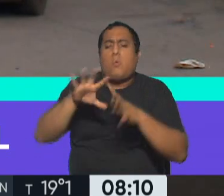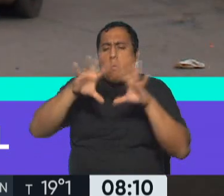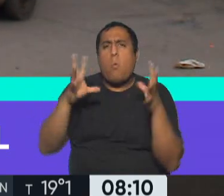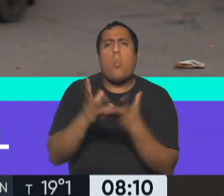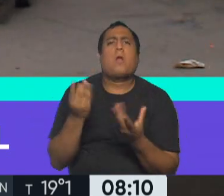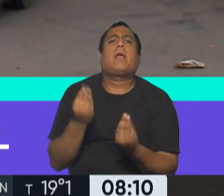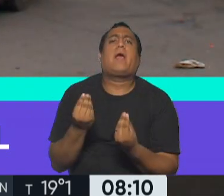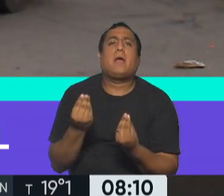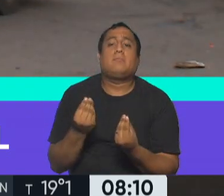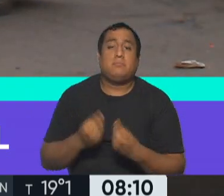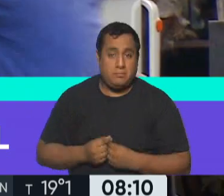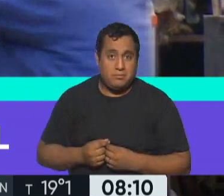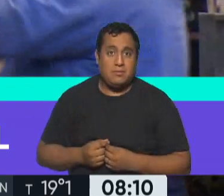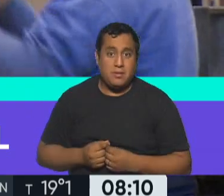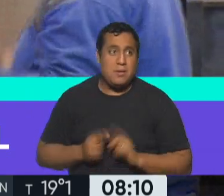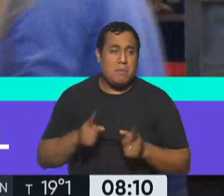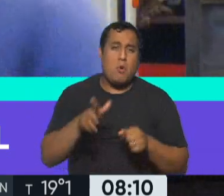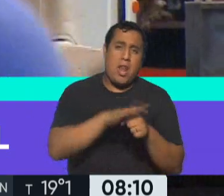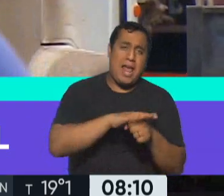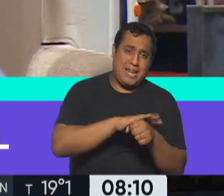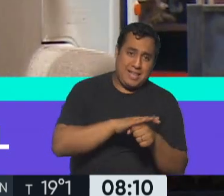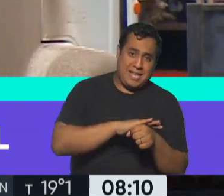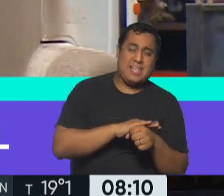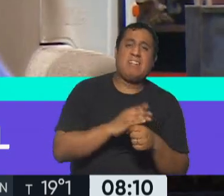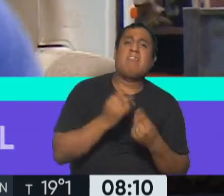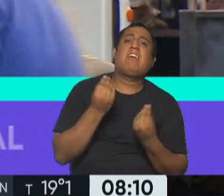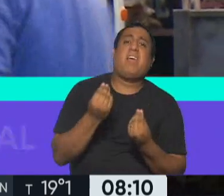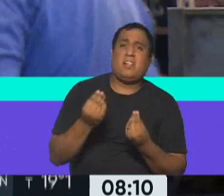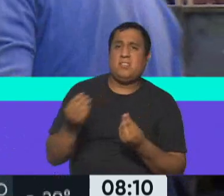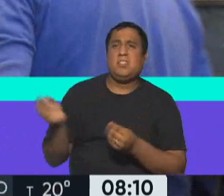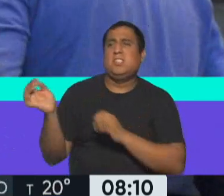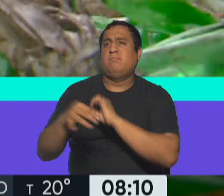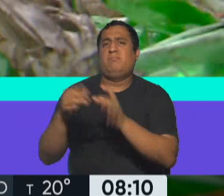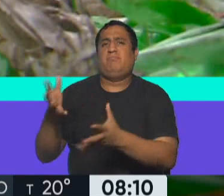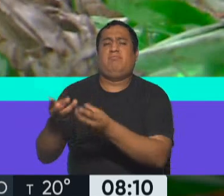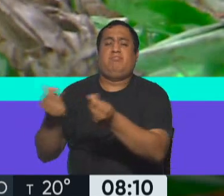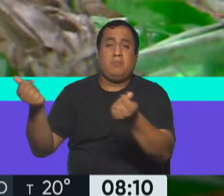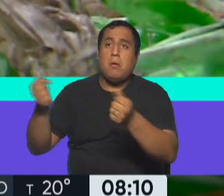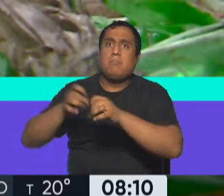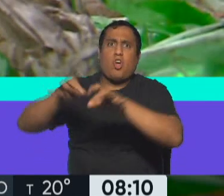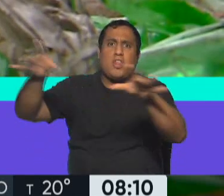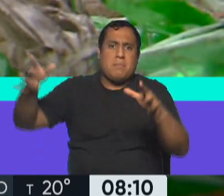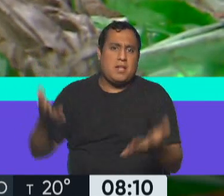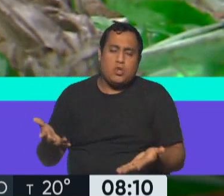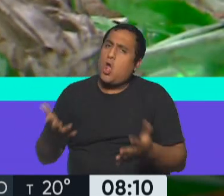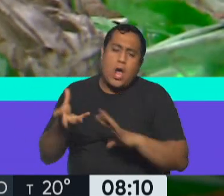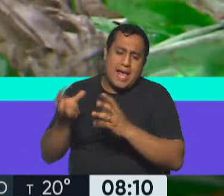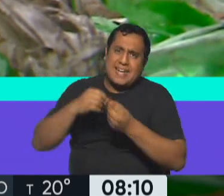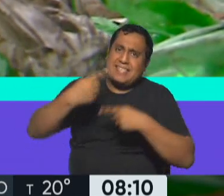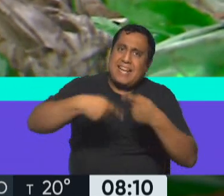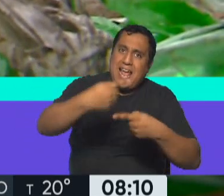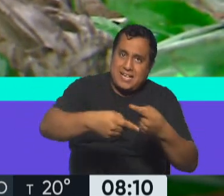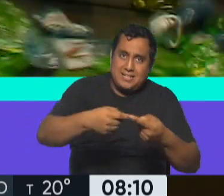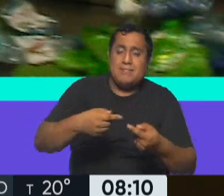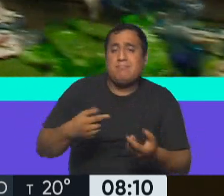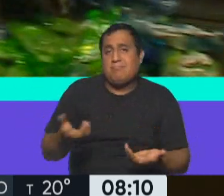incinerar, como había propuesto Rodríguez Larreta en algún momento, que eso contamina, sino justamente esta posibilidad de reciclar y reutilizar los